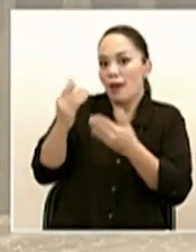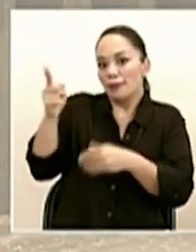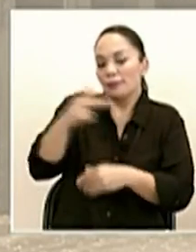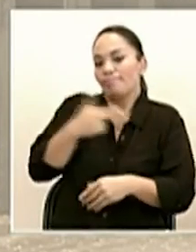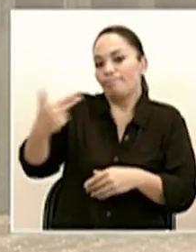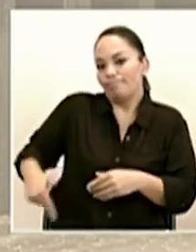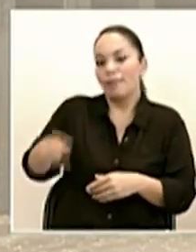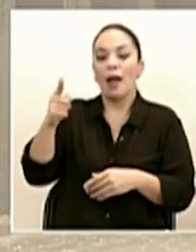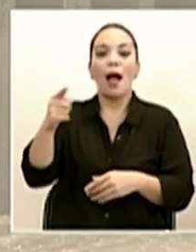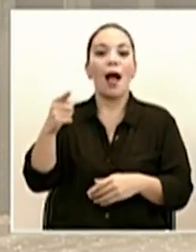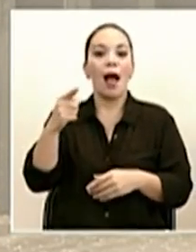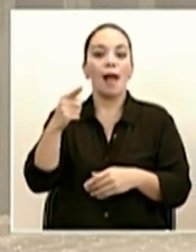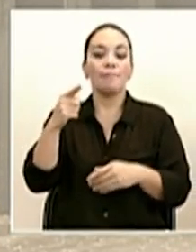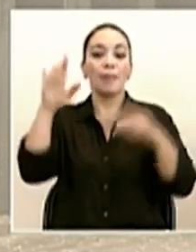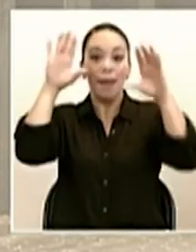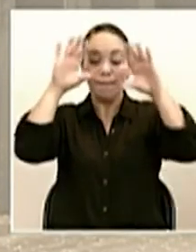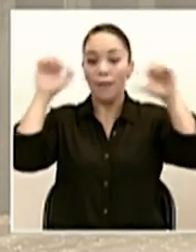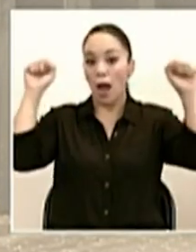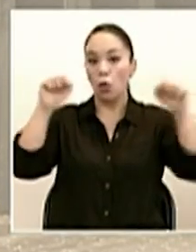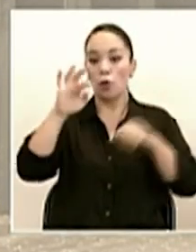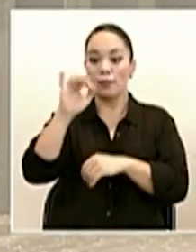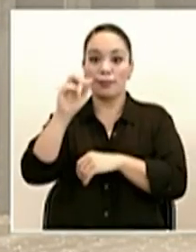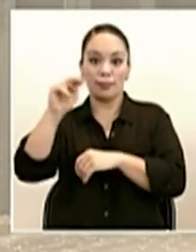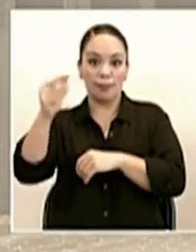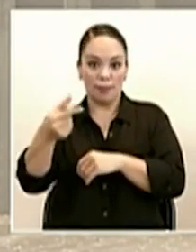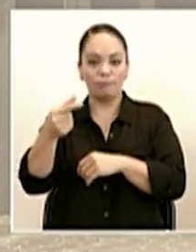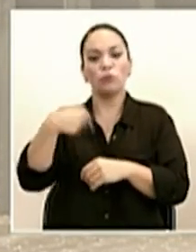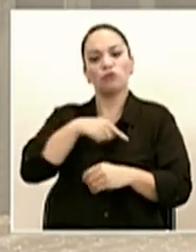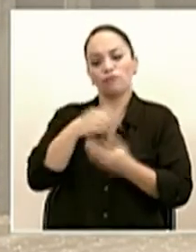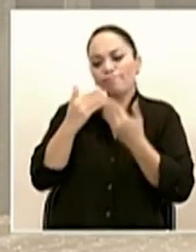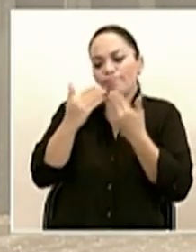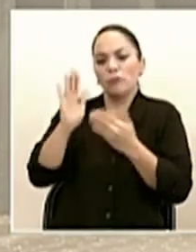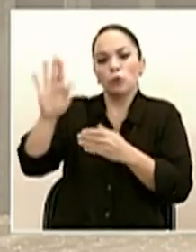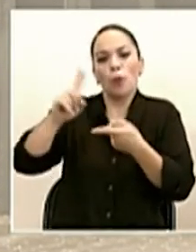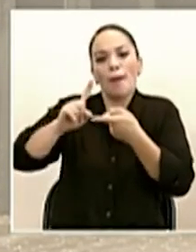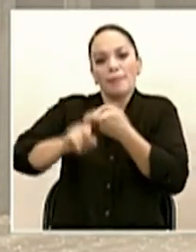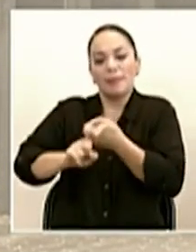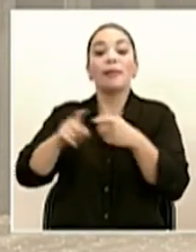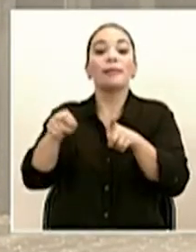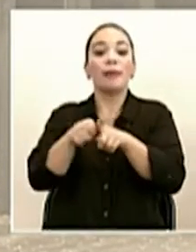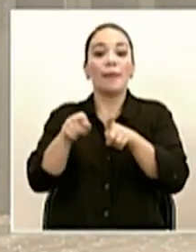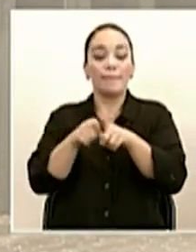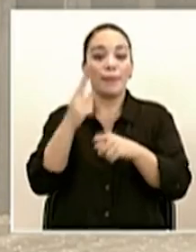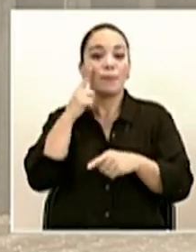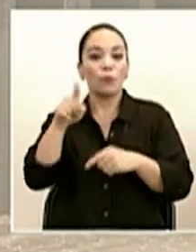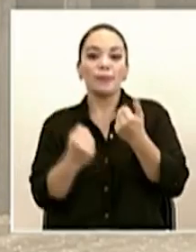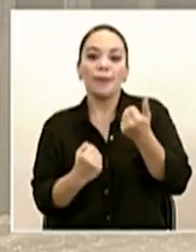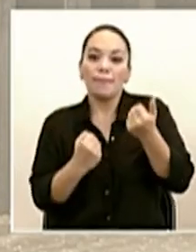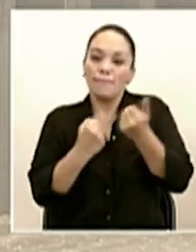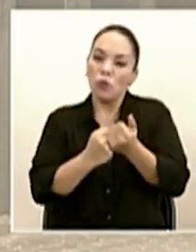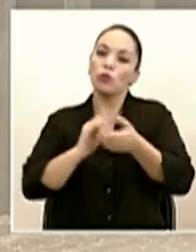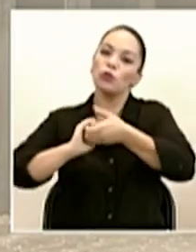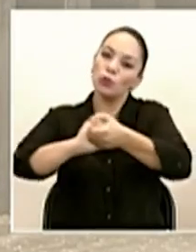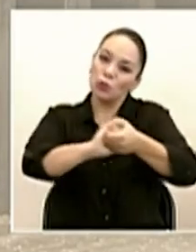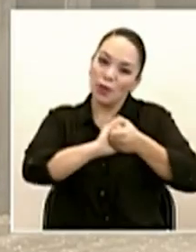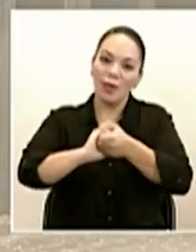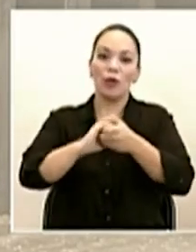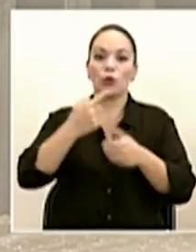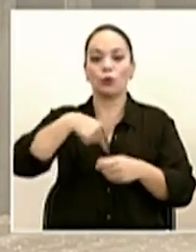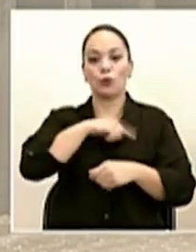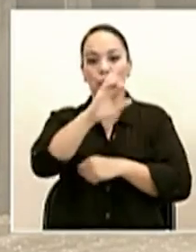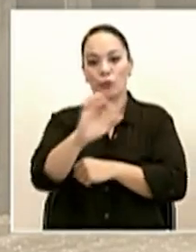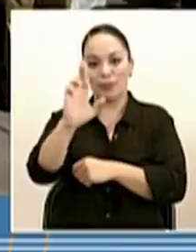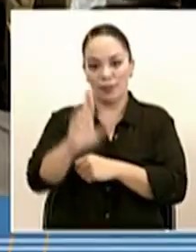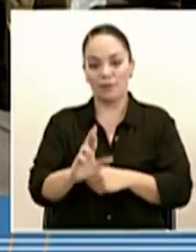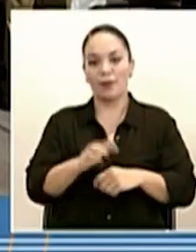Tang. Nuestro agradecimiento por su amistad, pero también por este apoyo solidario para con Costa Rica.